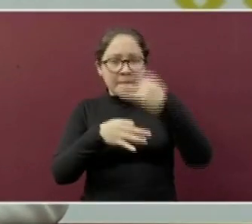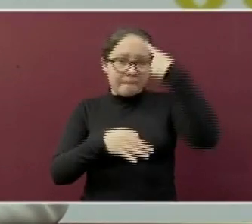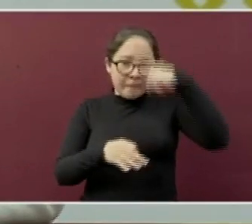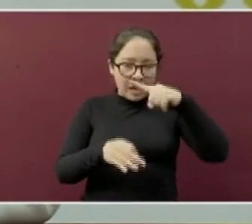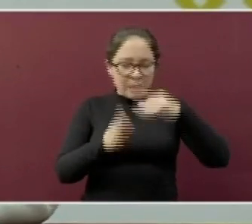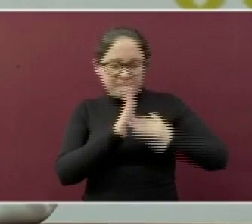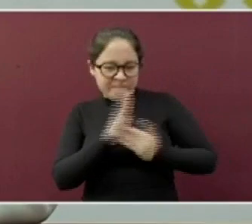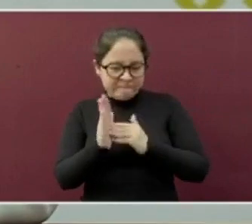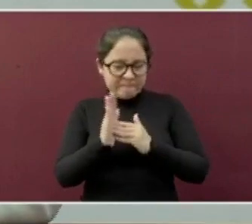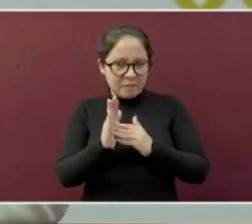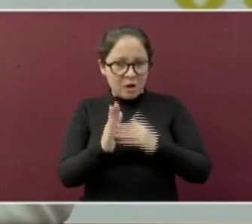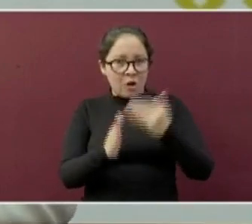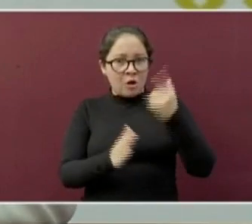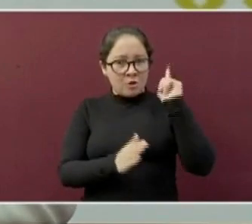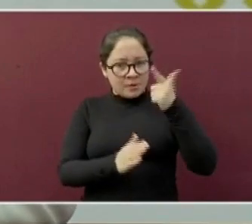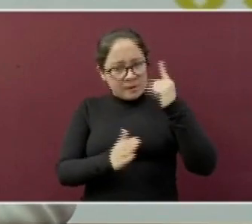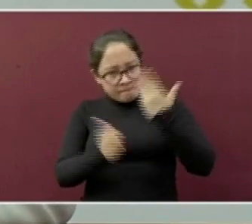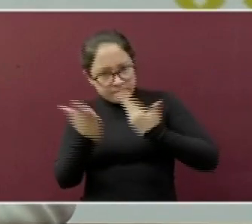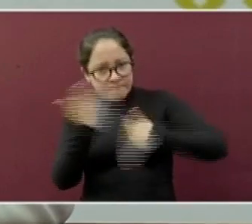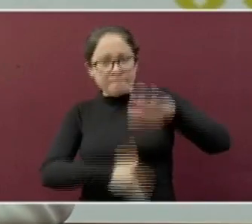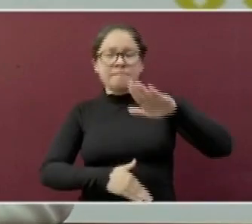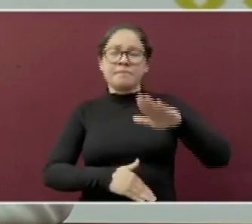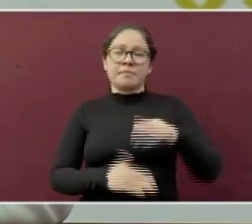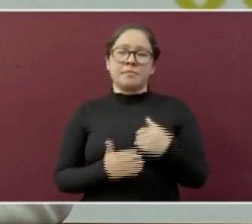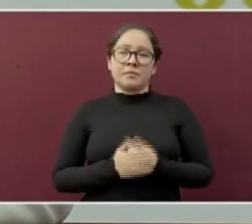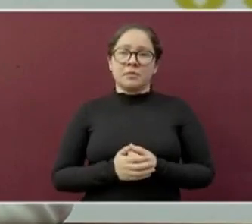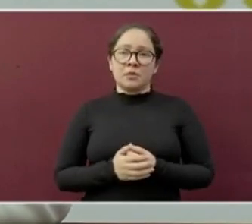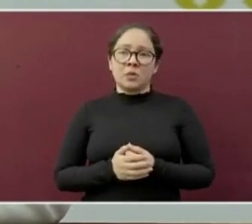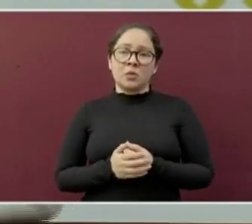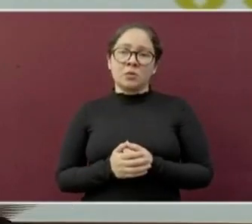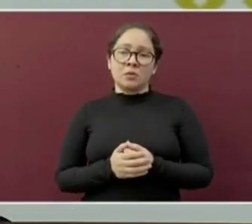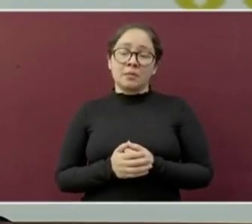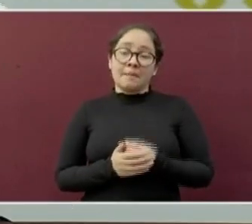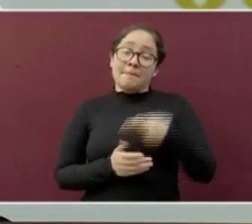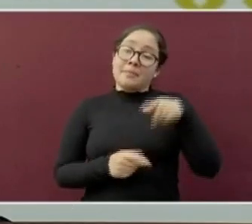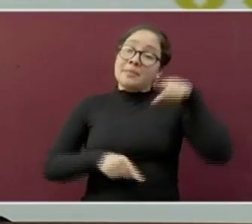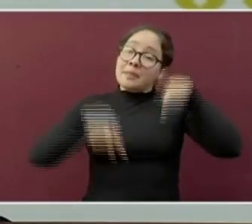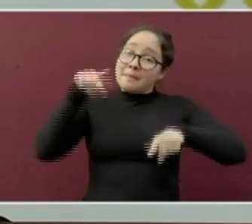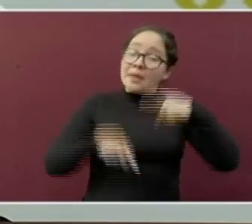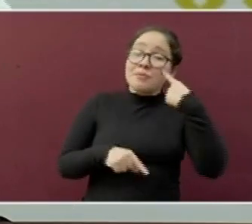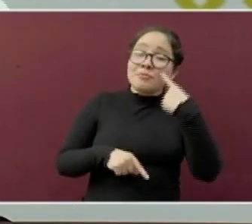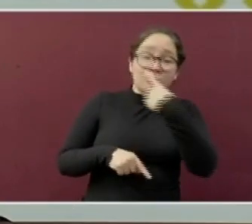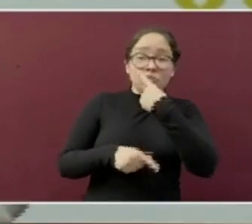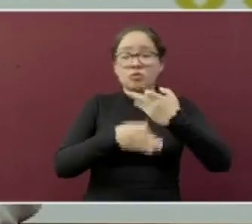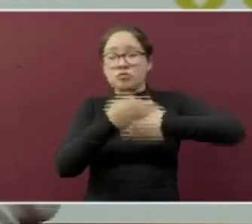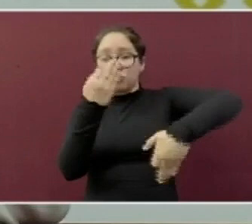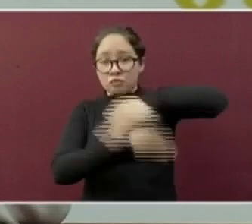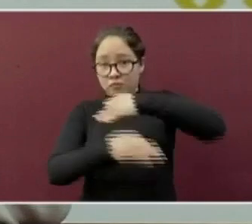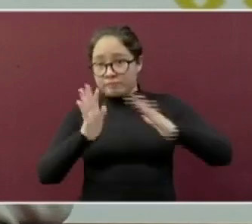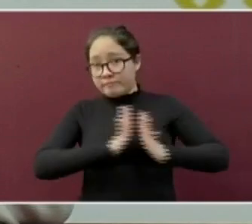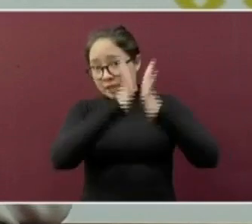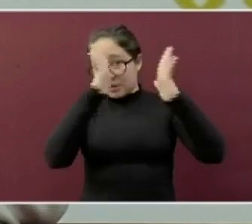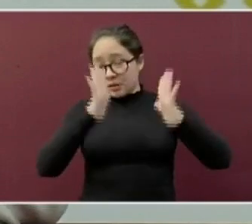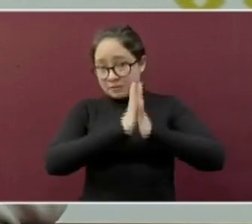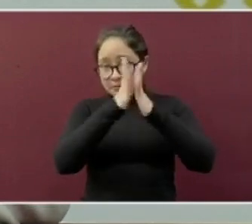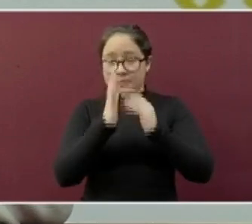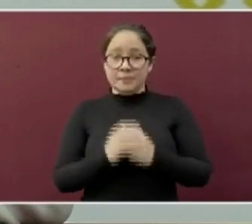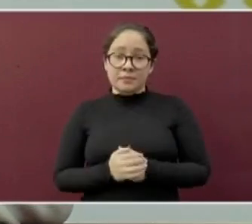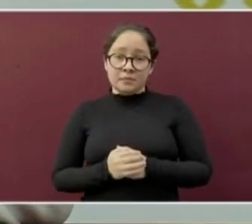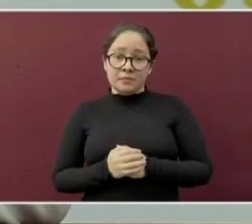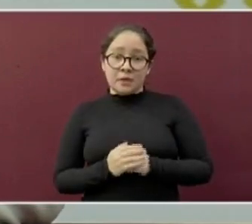que tanto deseamos. solo si todos participamos, el sector